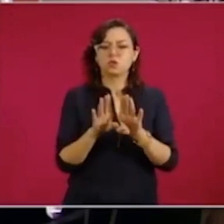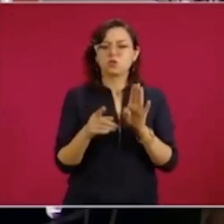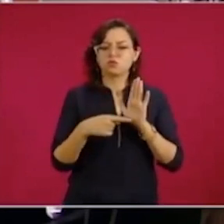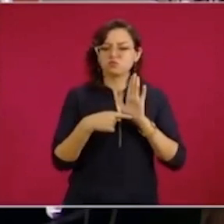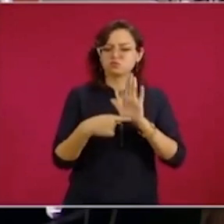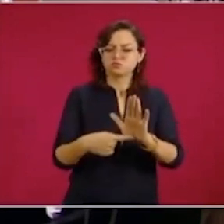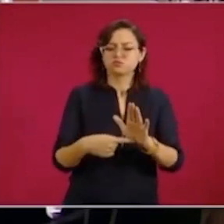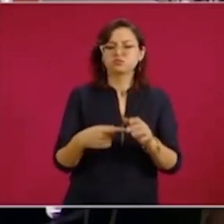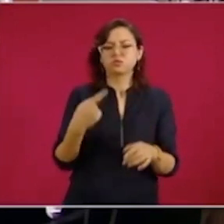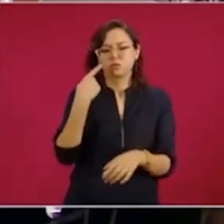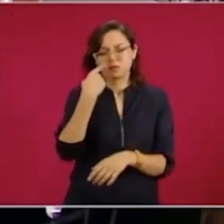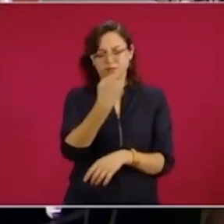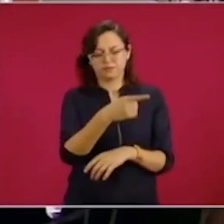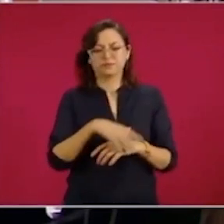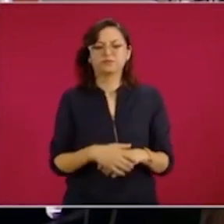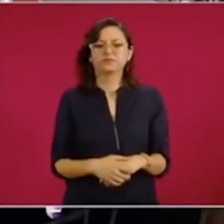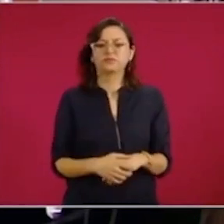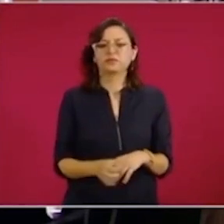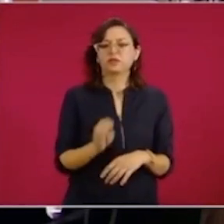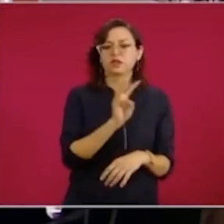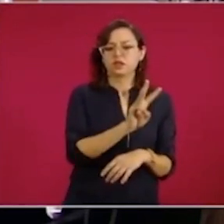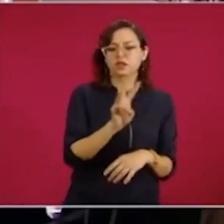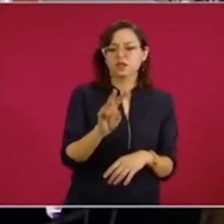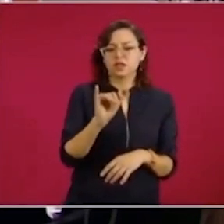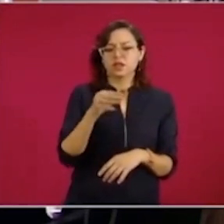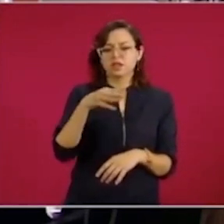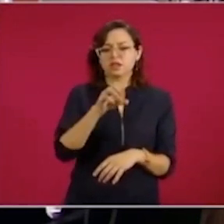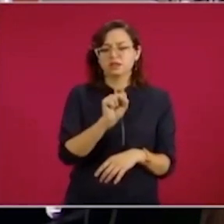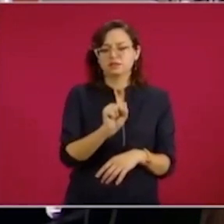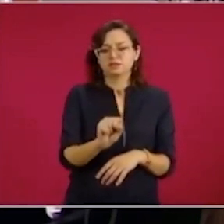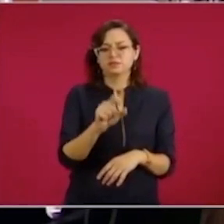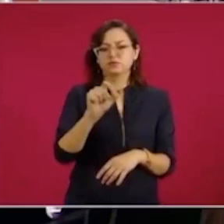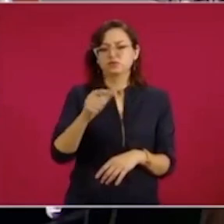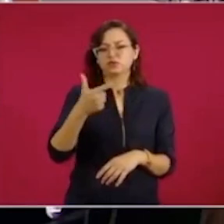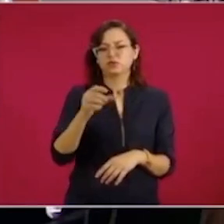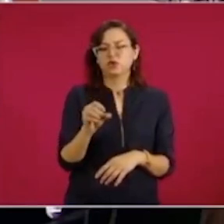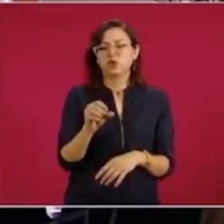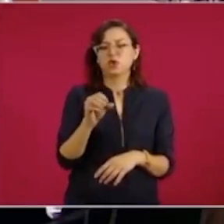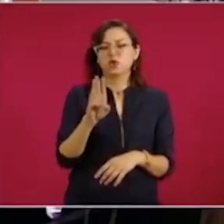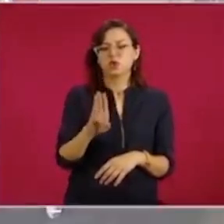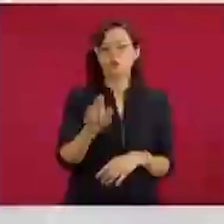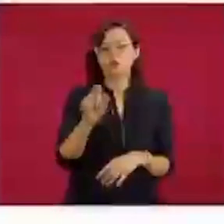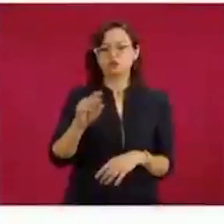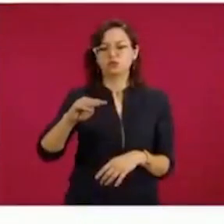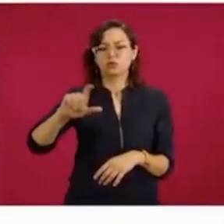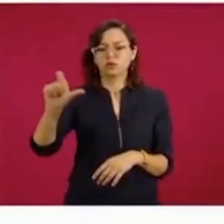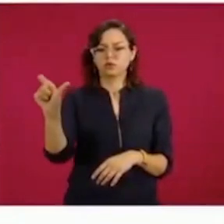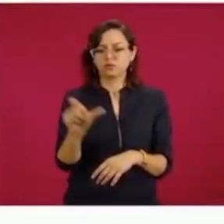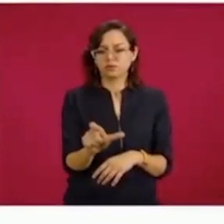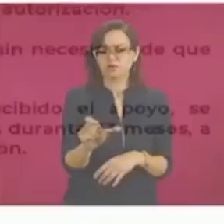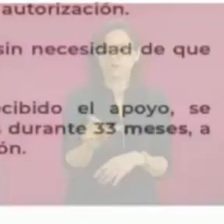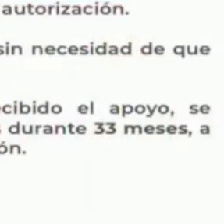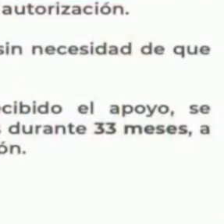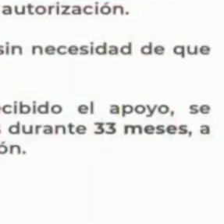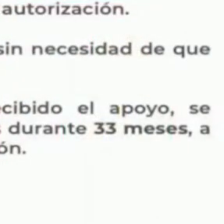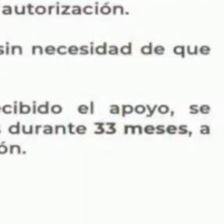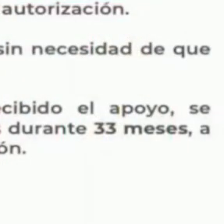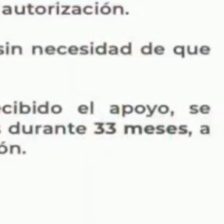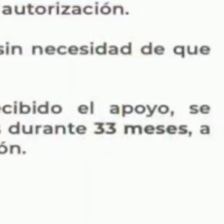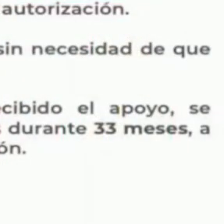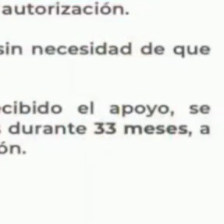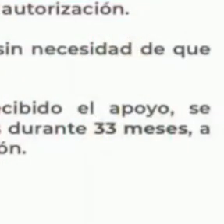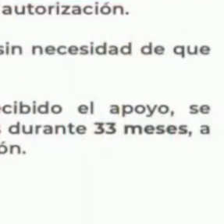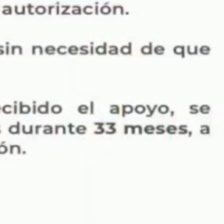siguiente. Se ingresa a la página del Seguro Social, IMSS.gov.mx y se identifica el acceso directo en el sitio